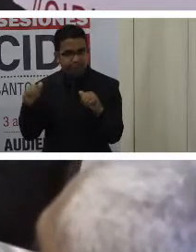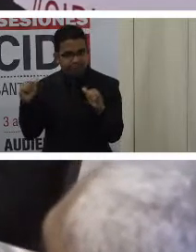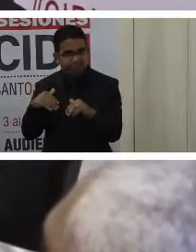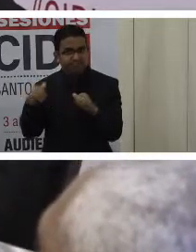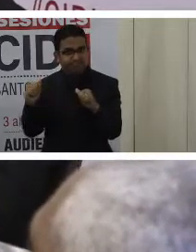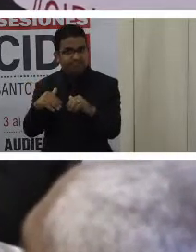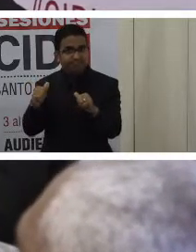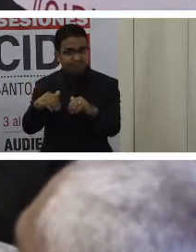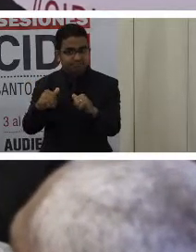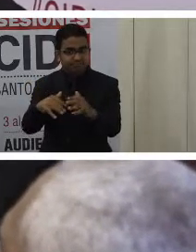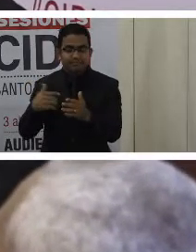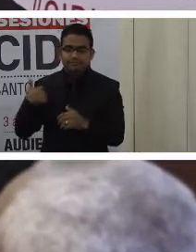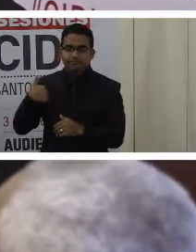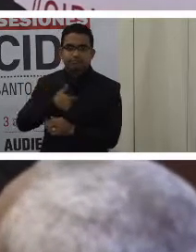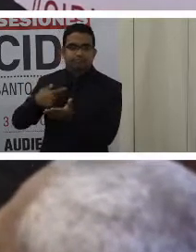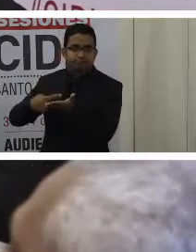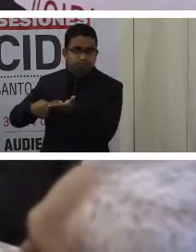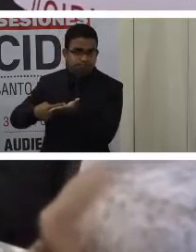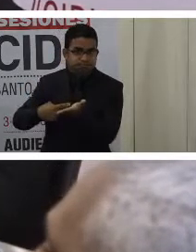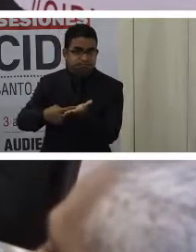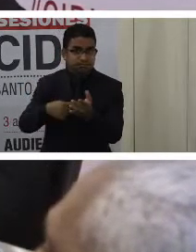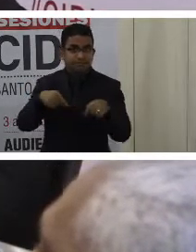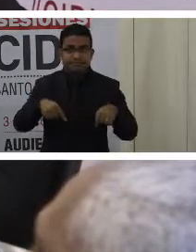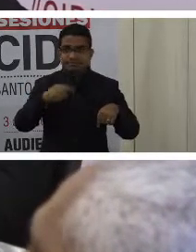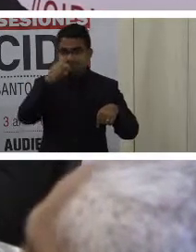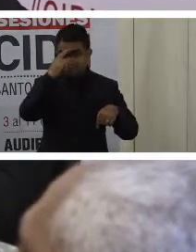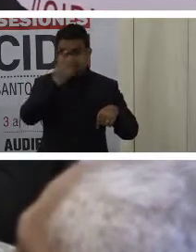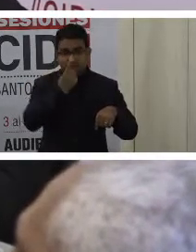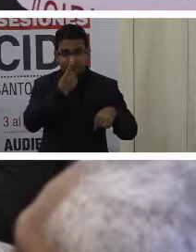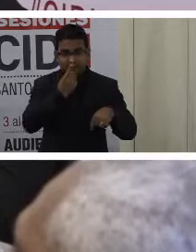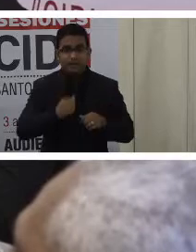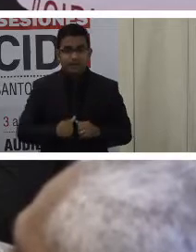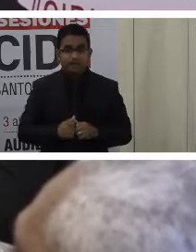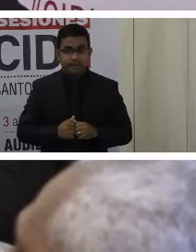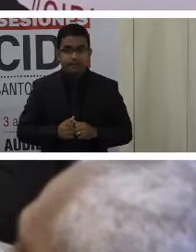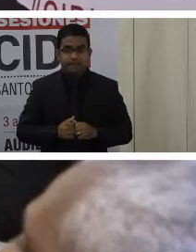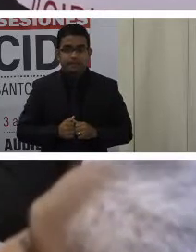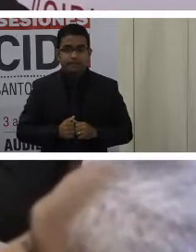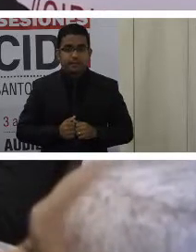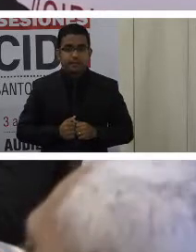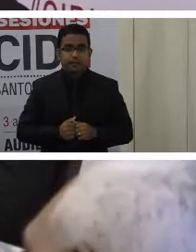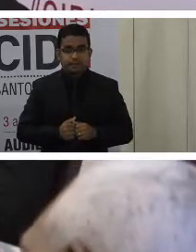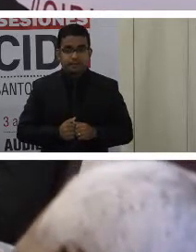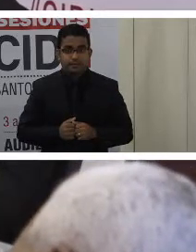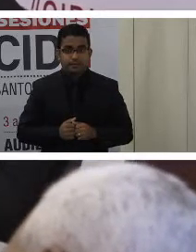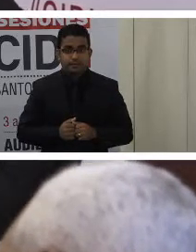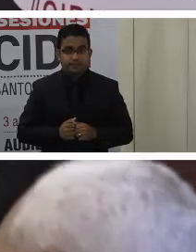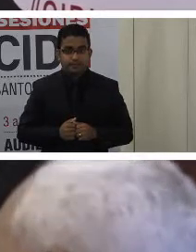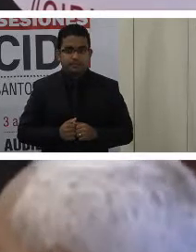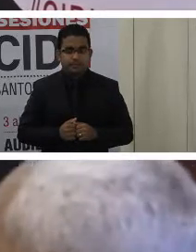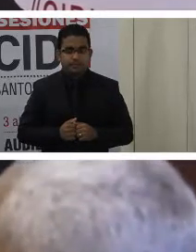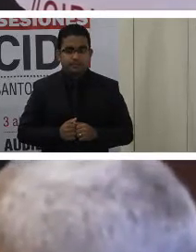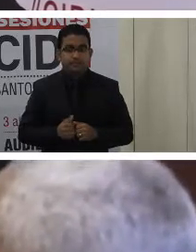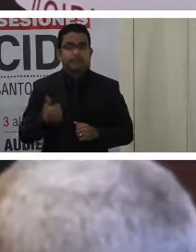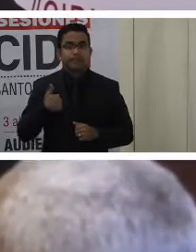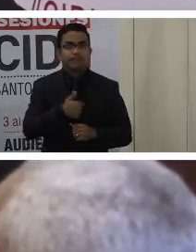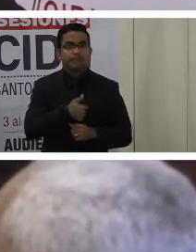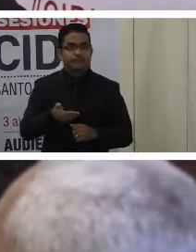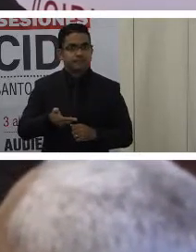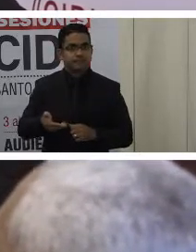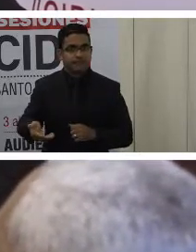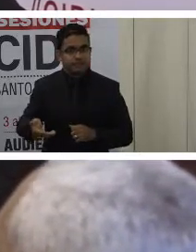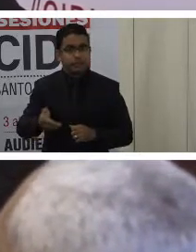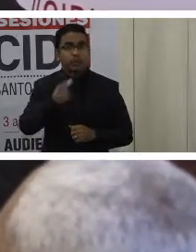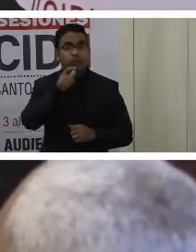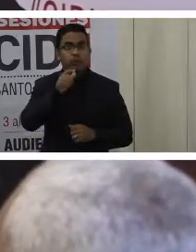la República Dominicana por invitación que nos hiciera el